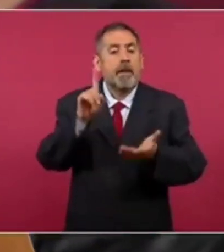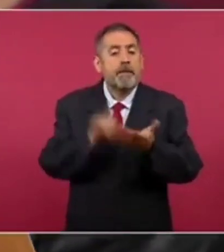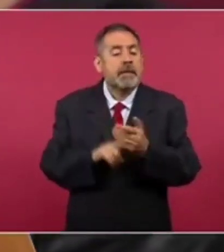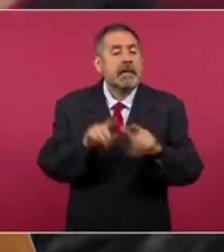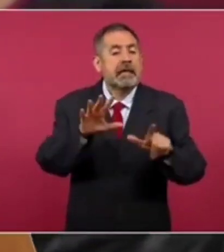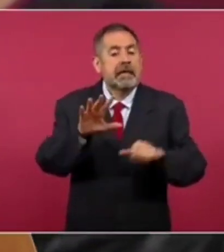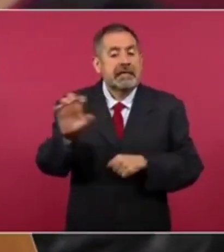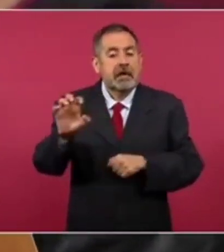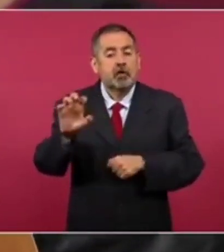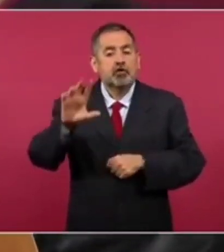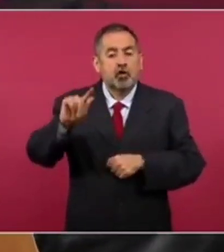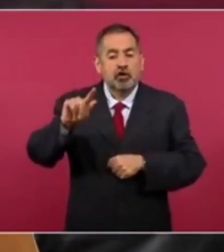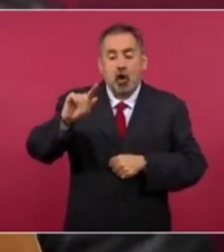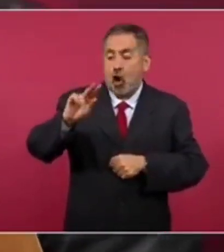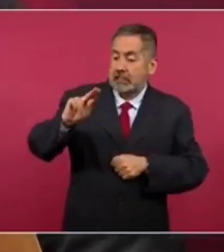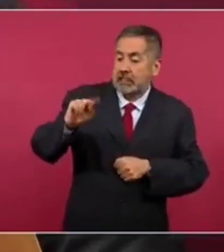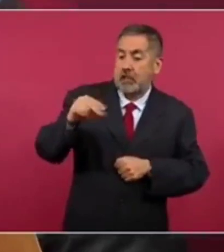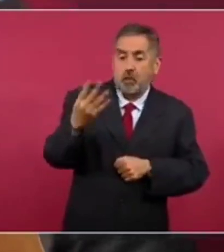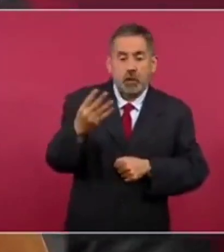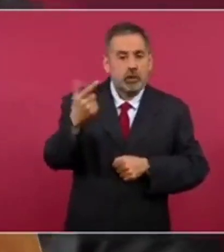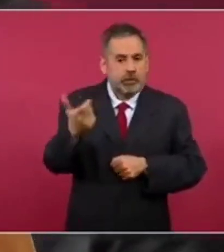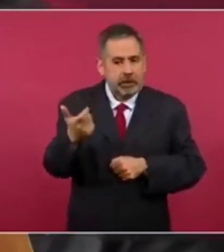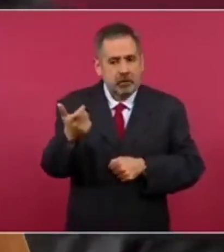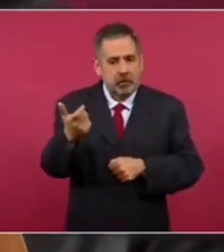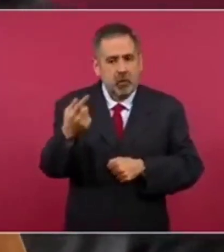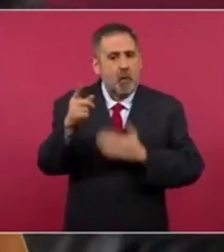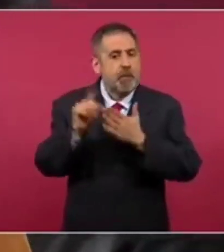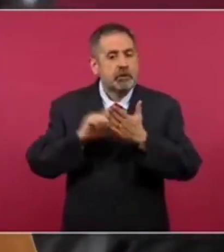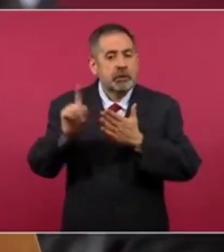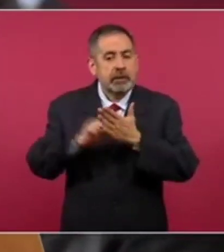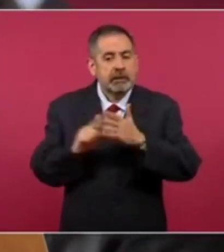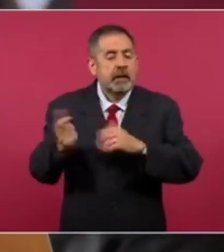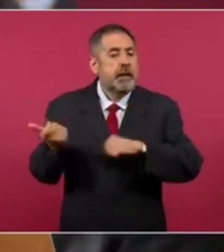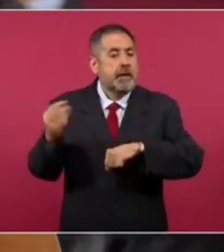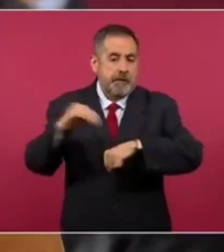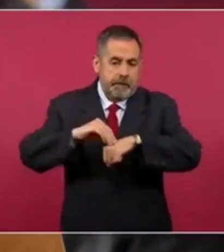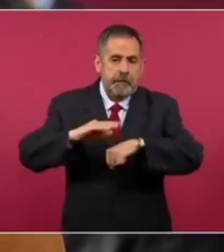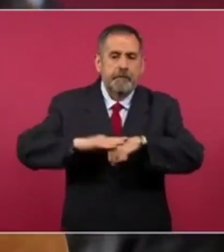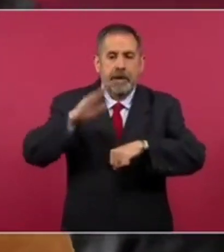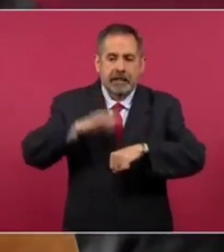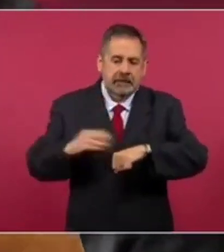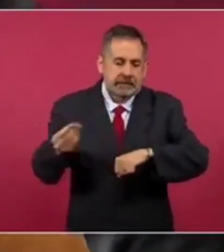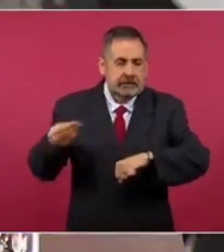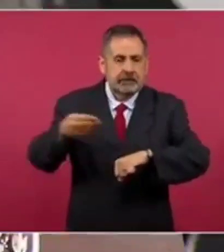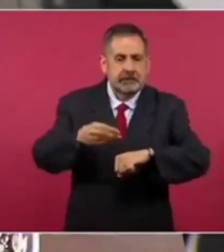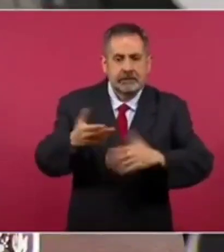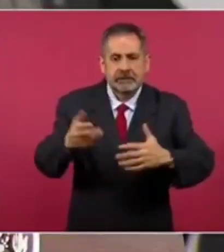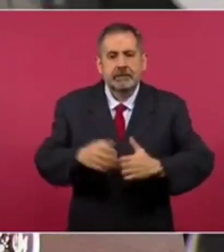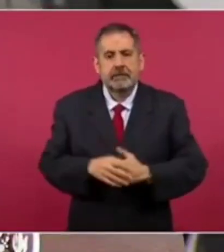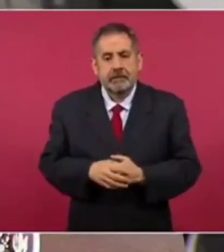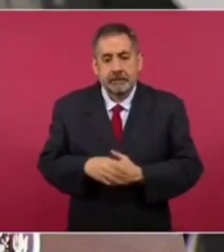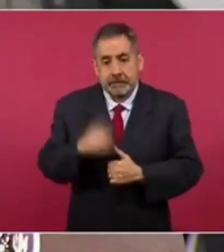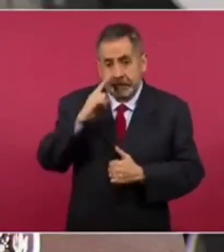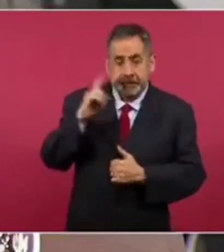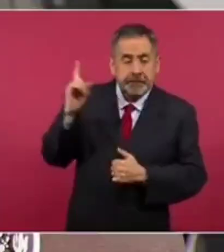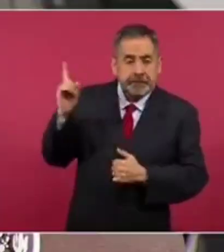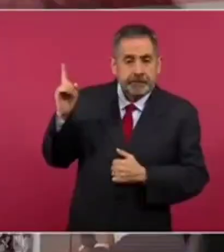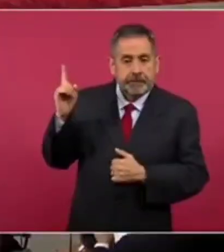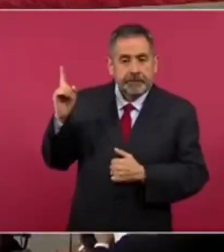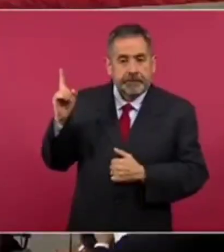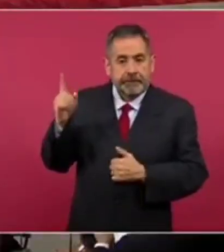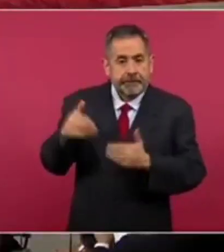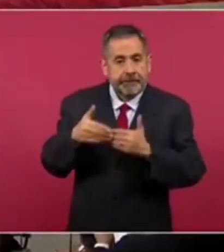.584 pesos mensuales adicionales. Aquí, como pueden ver,